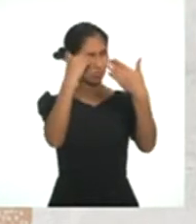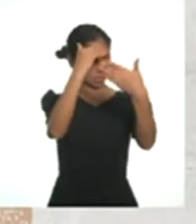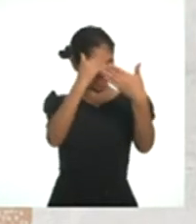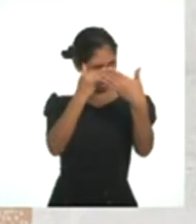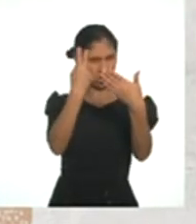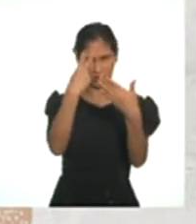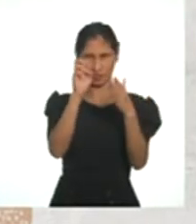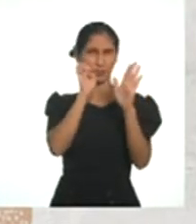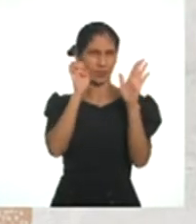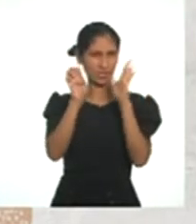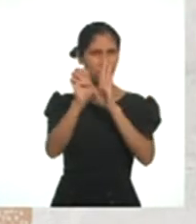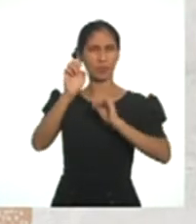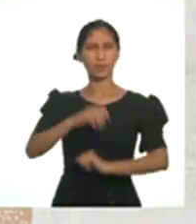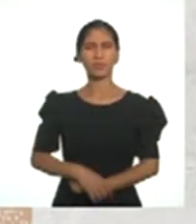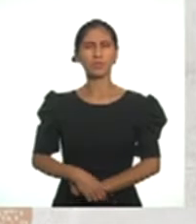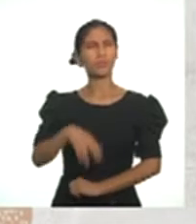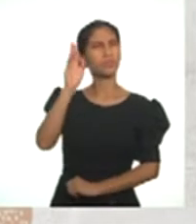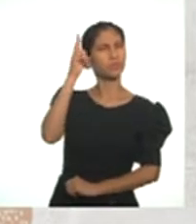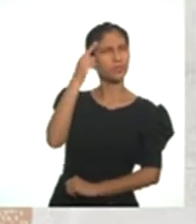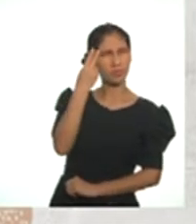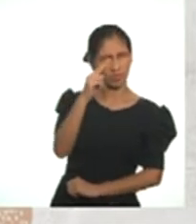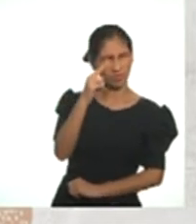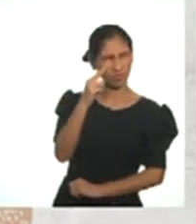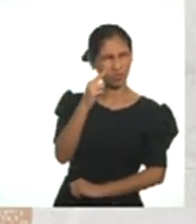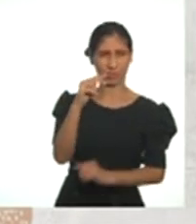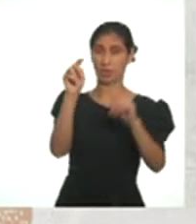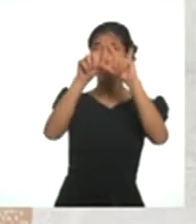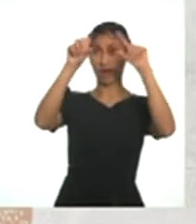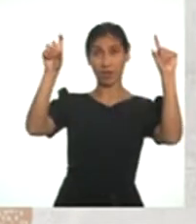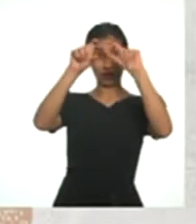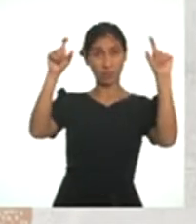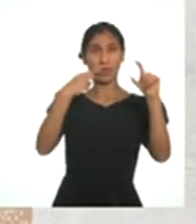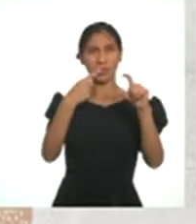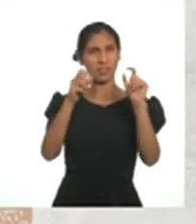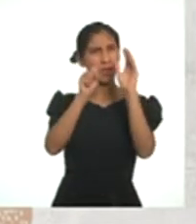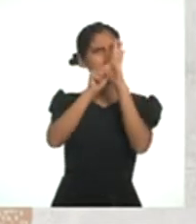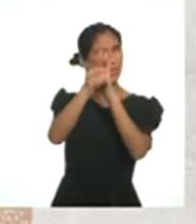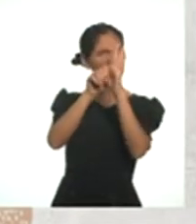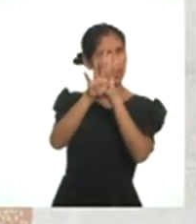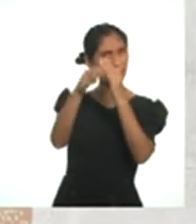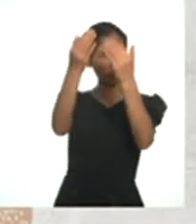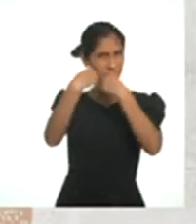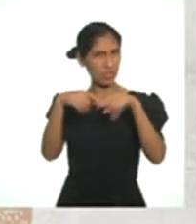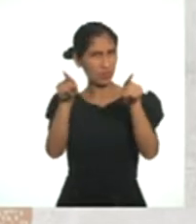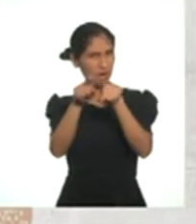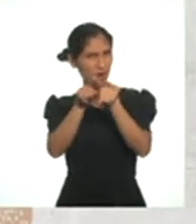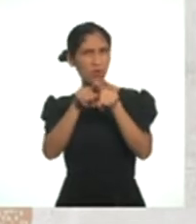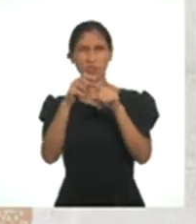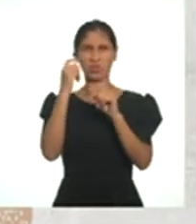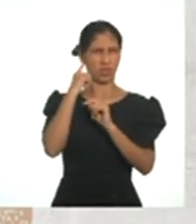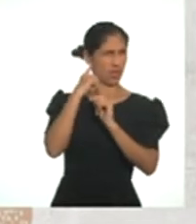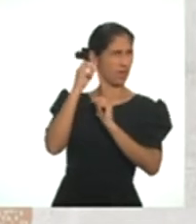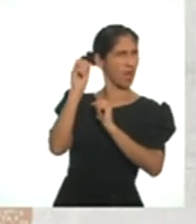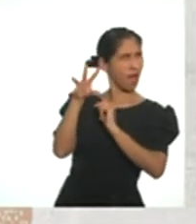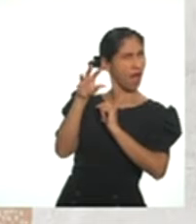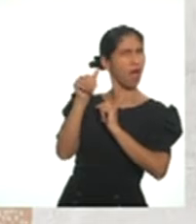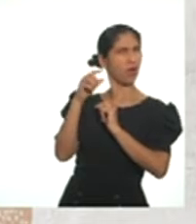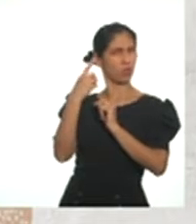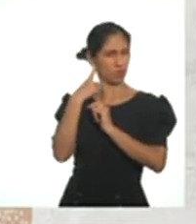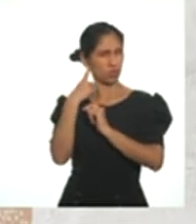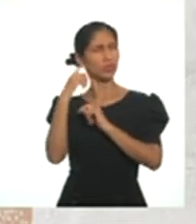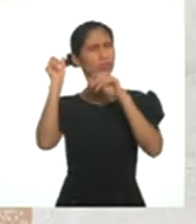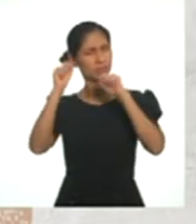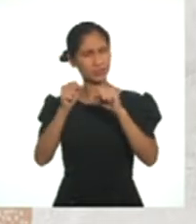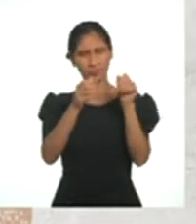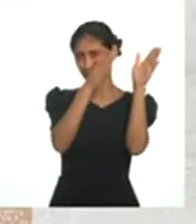veamos nuestro ejemplo. Profesora, veo que arriba hay un área que dice video y otra donde dice audio. Sí. Así se